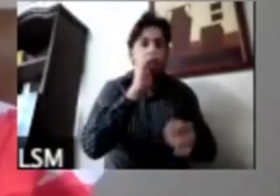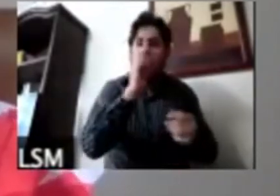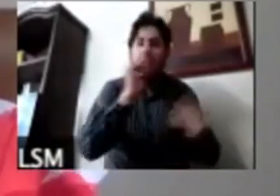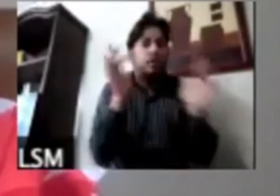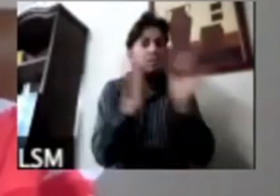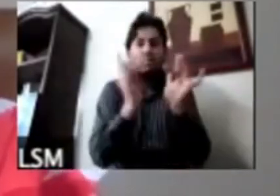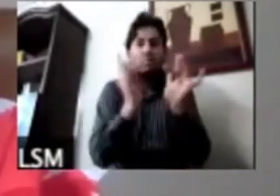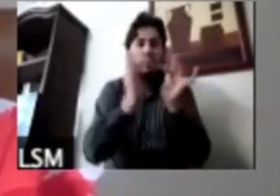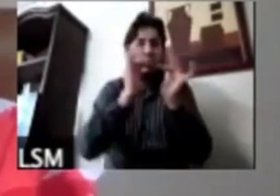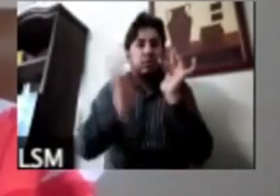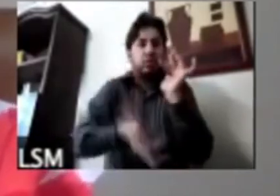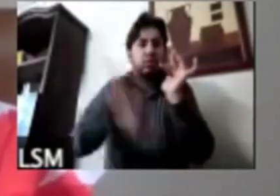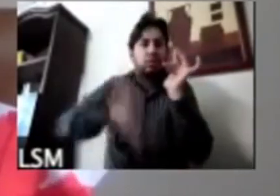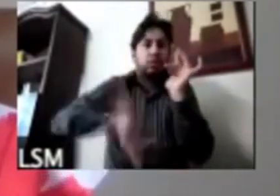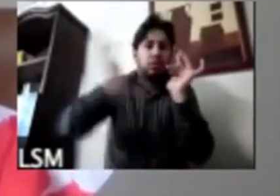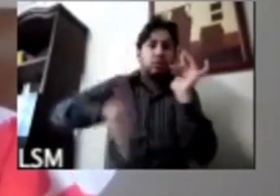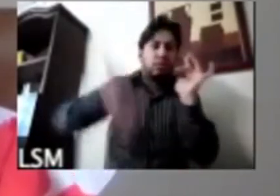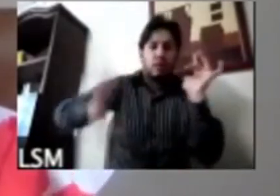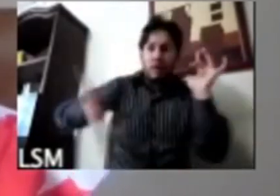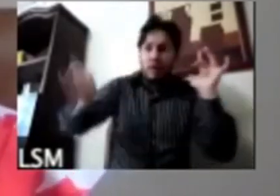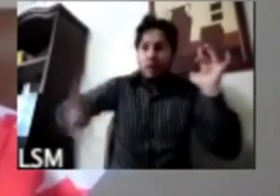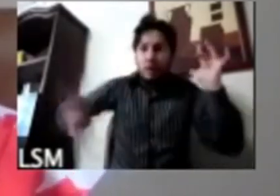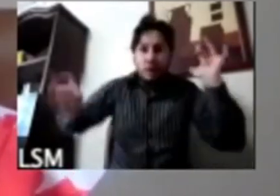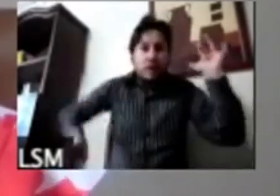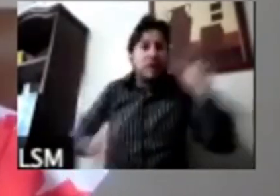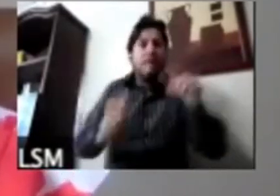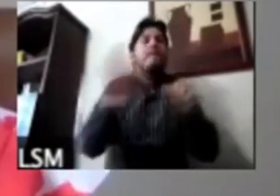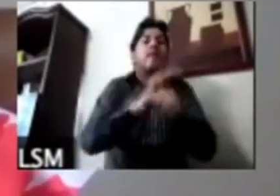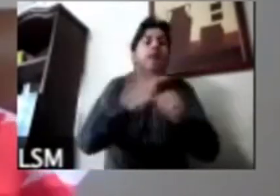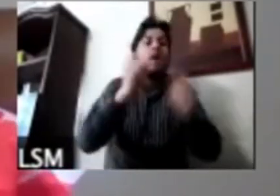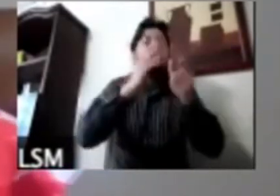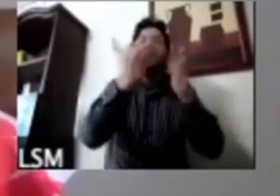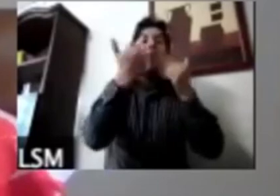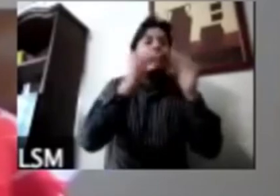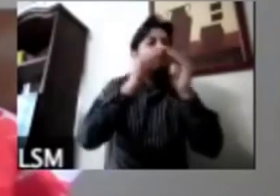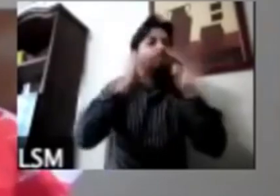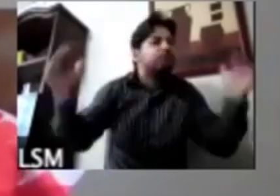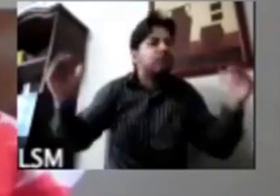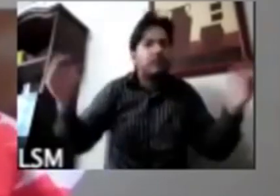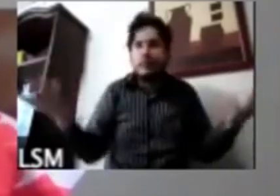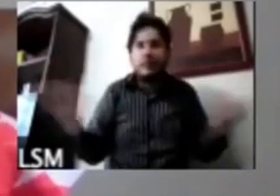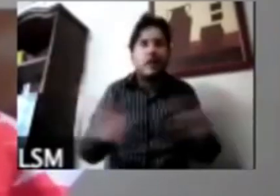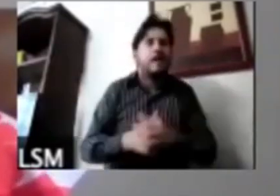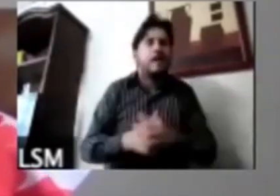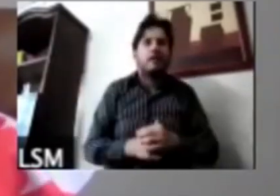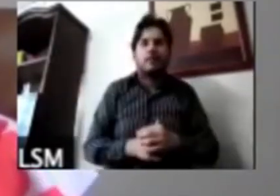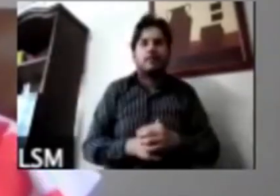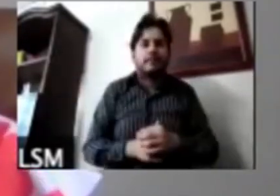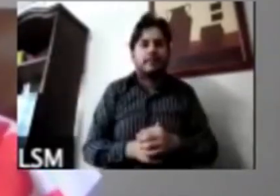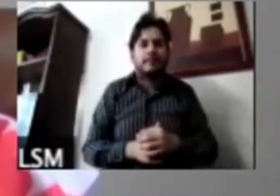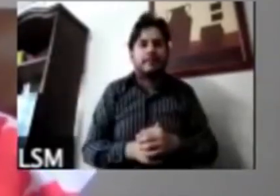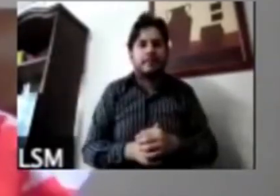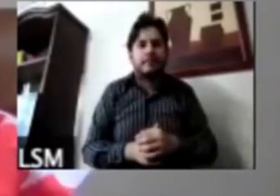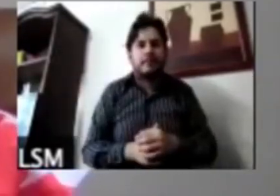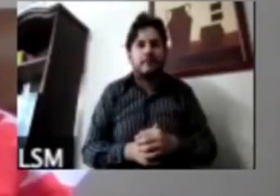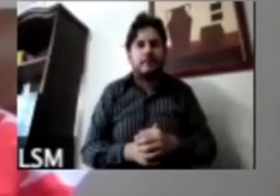eso va a exacerbar la desigualdad de oportunidades en términos educativos